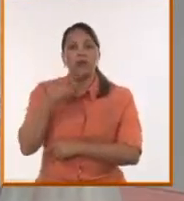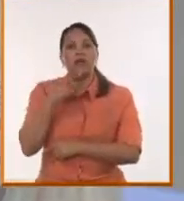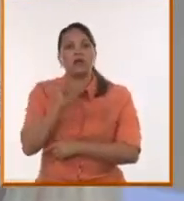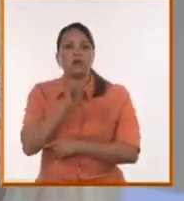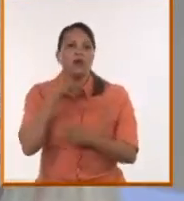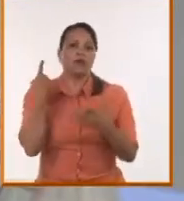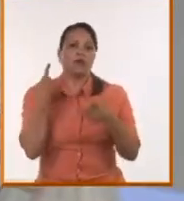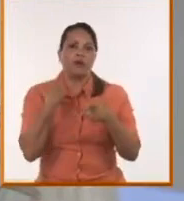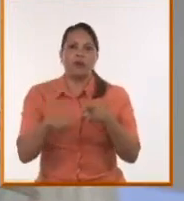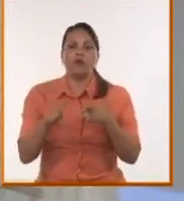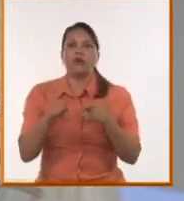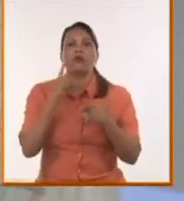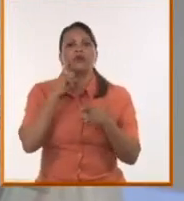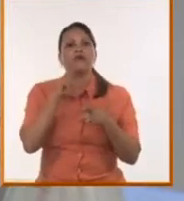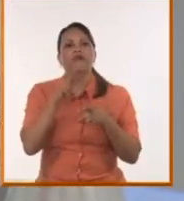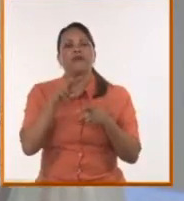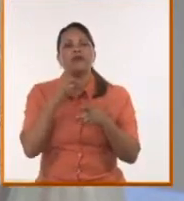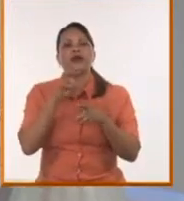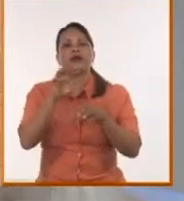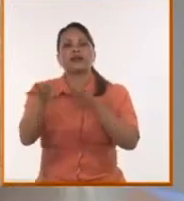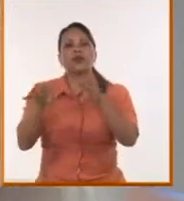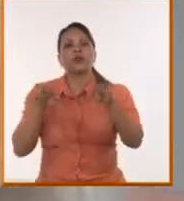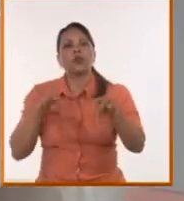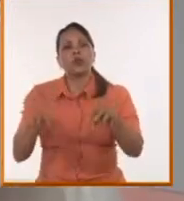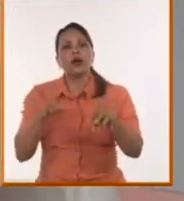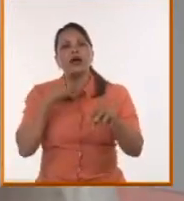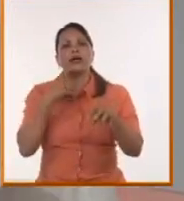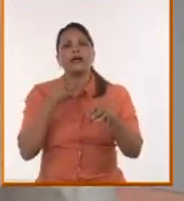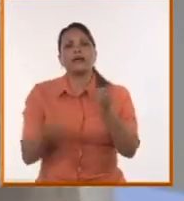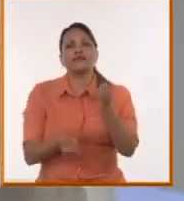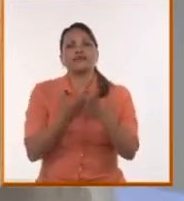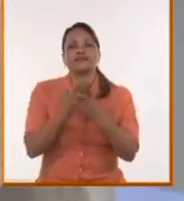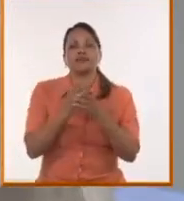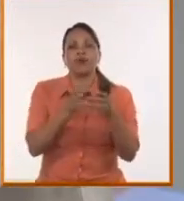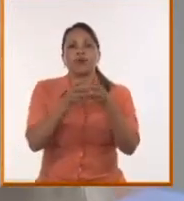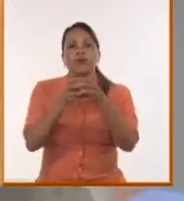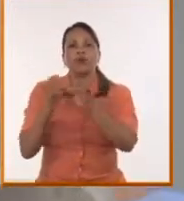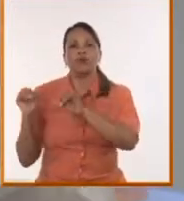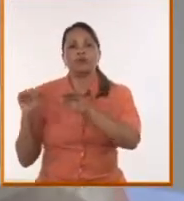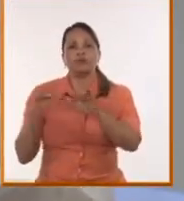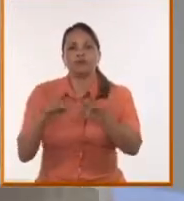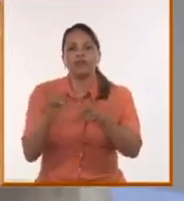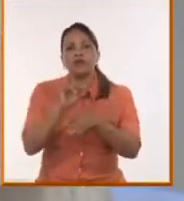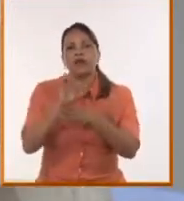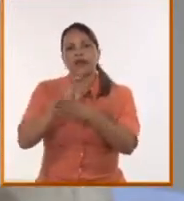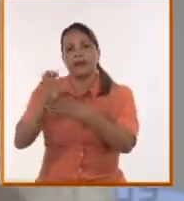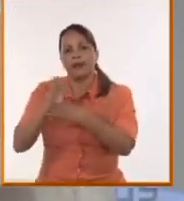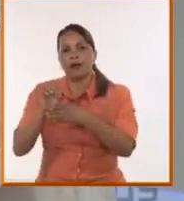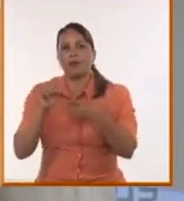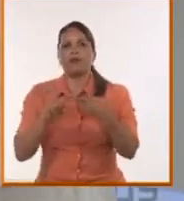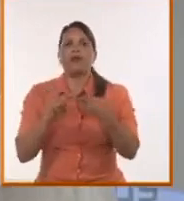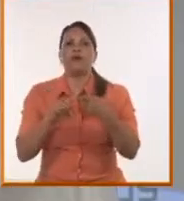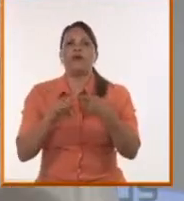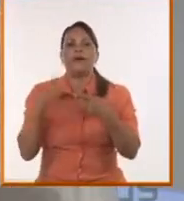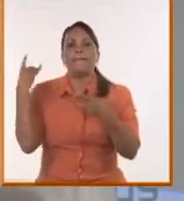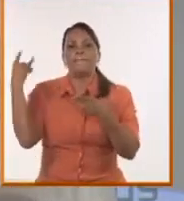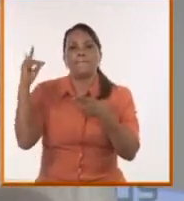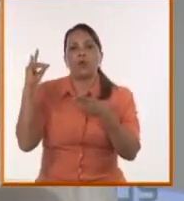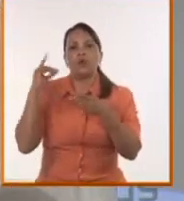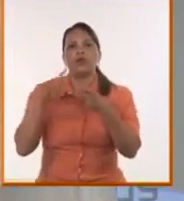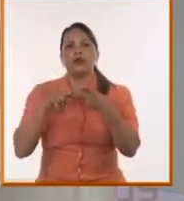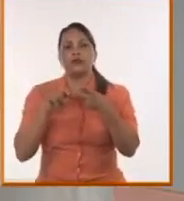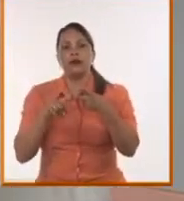Estamos viendo estas activaciones de derecha, estamos viendo lo que está pasando en Ecuador, lo que está pasando en Bolivia, que